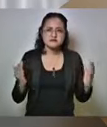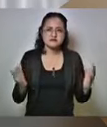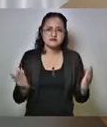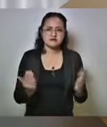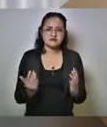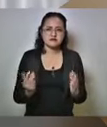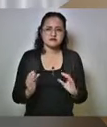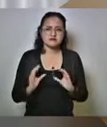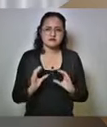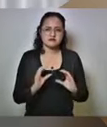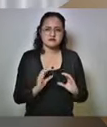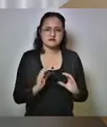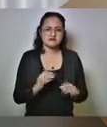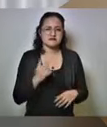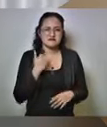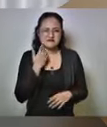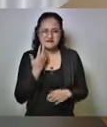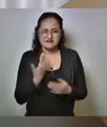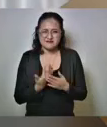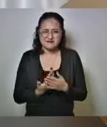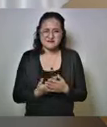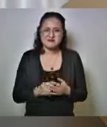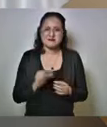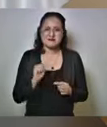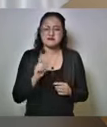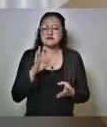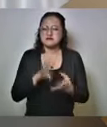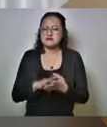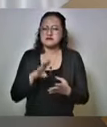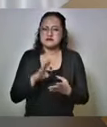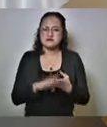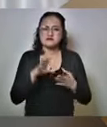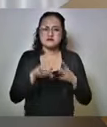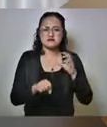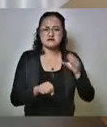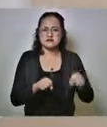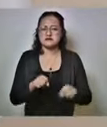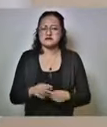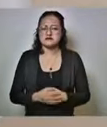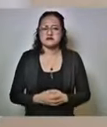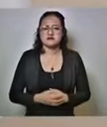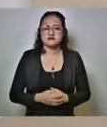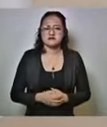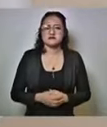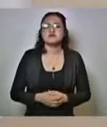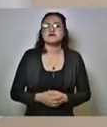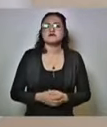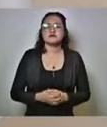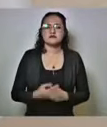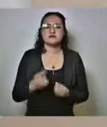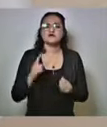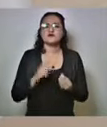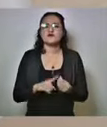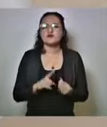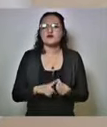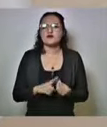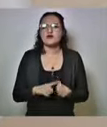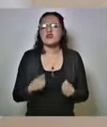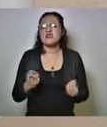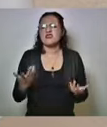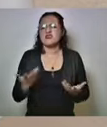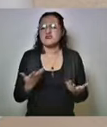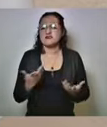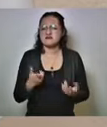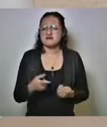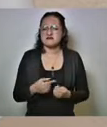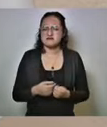y estamos haciendo detenciones donde qué hacían los